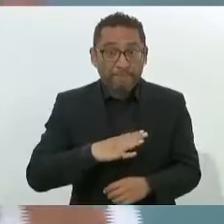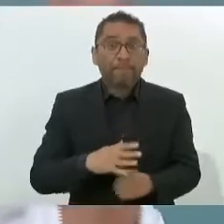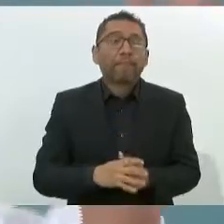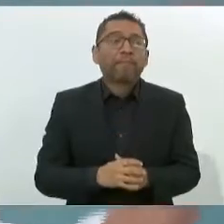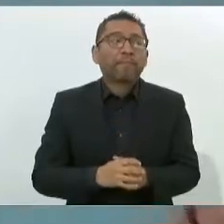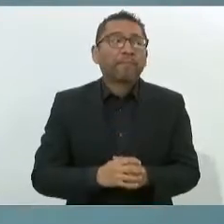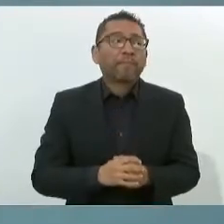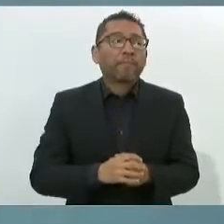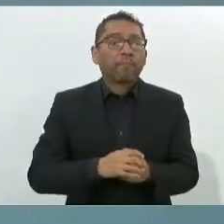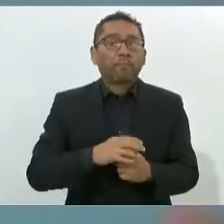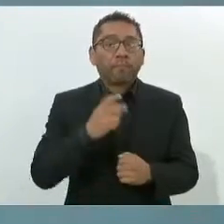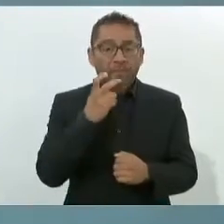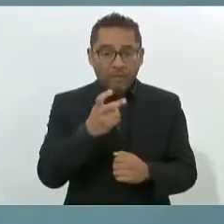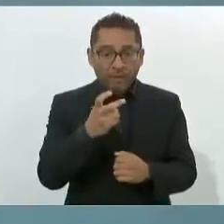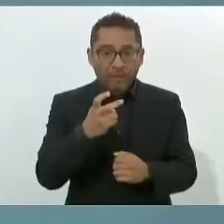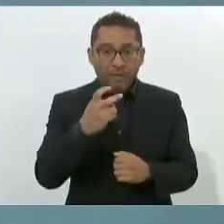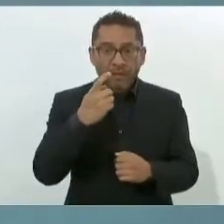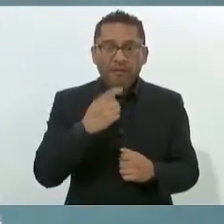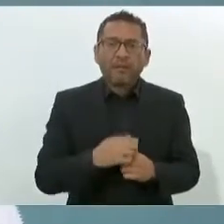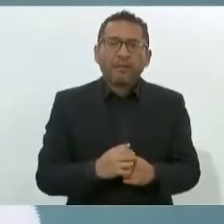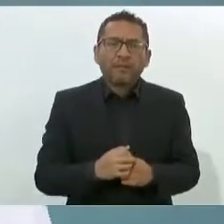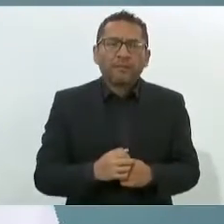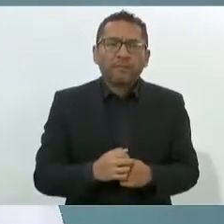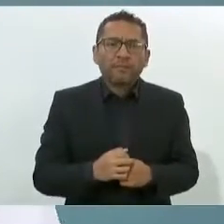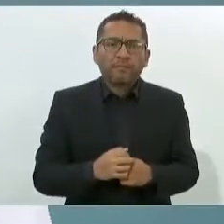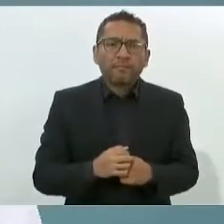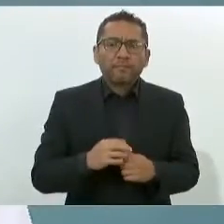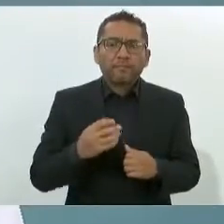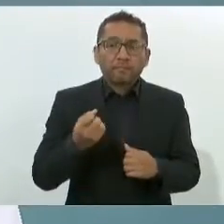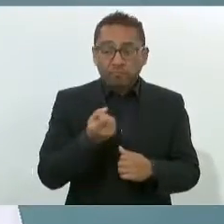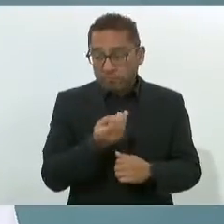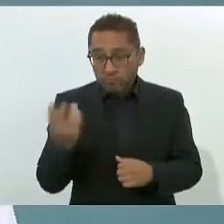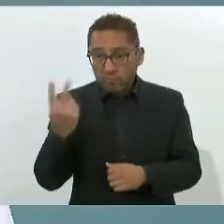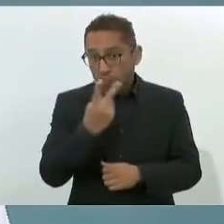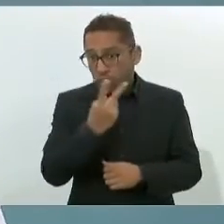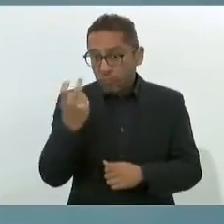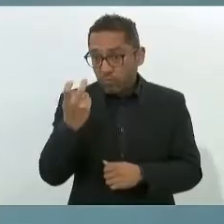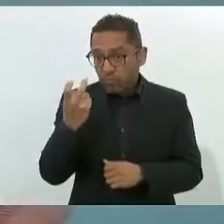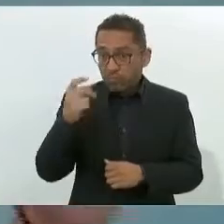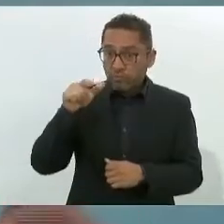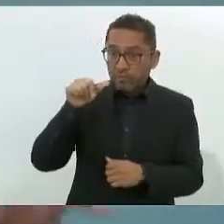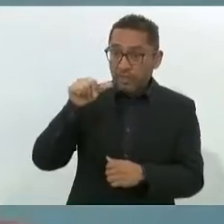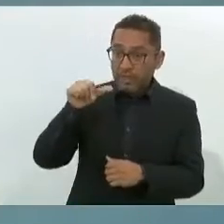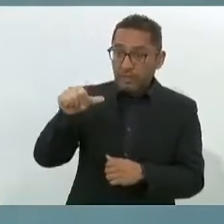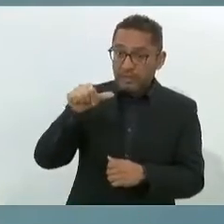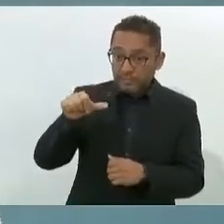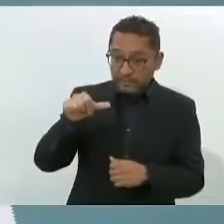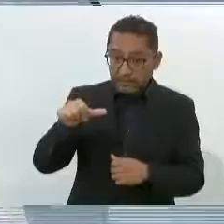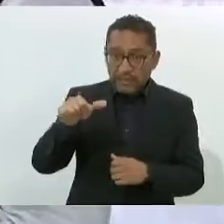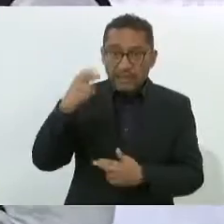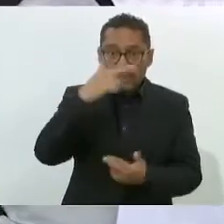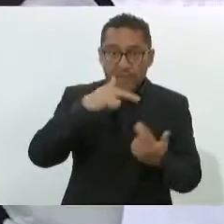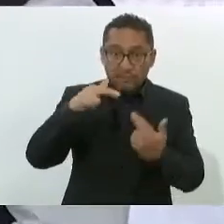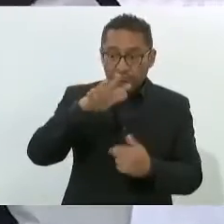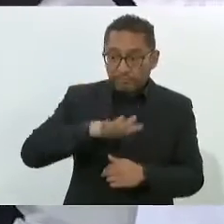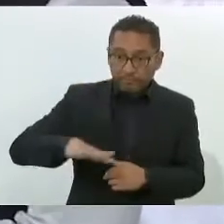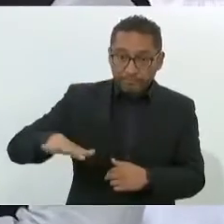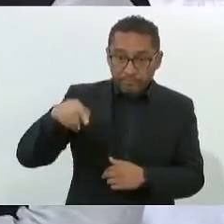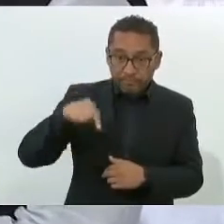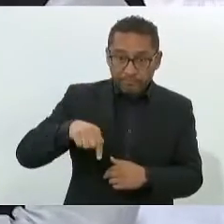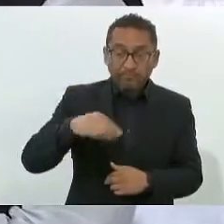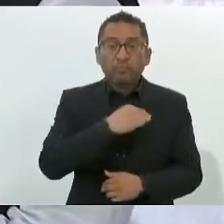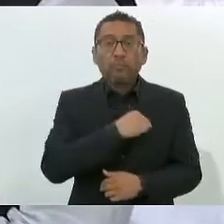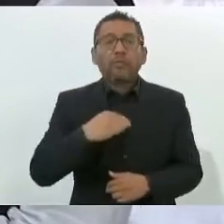veinte comparados con dos mil diecinueve, doscientos dieciséis fueron de incremento en esta región, en el